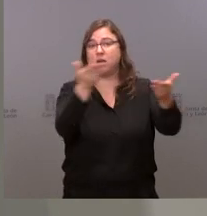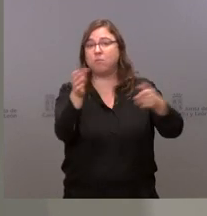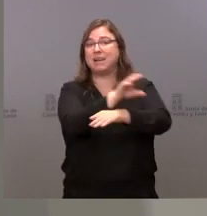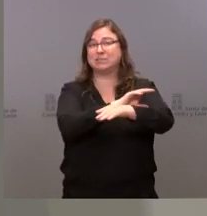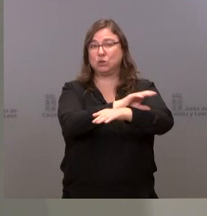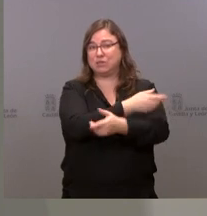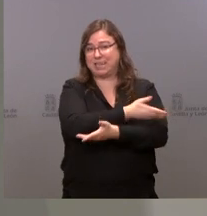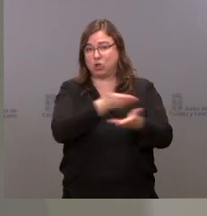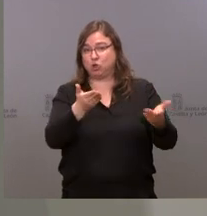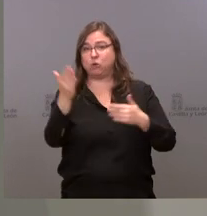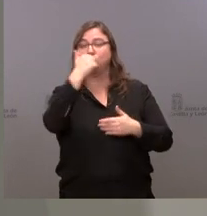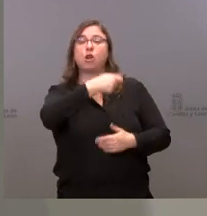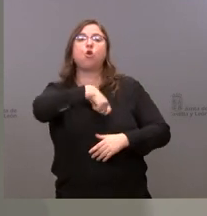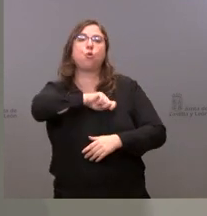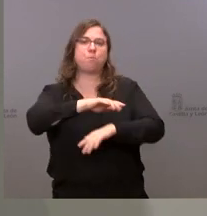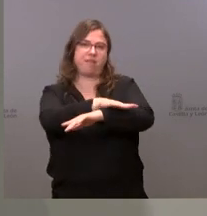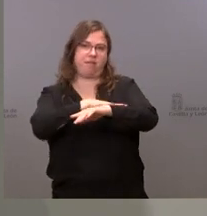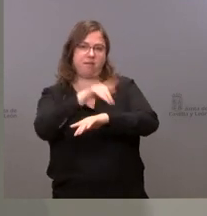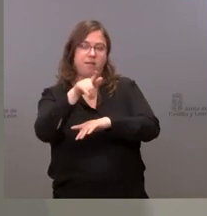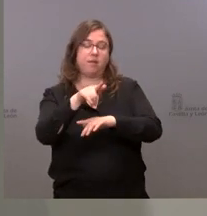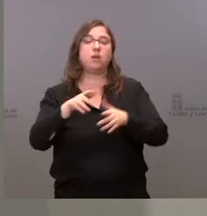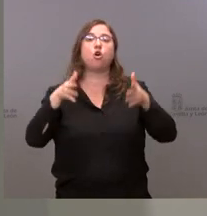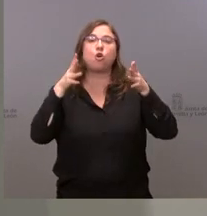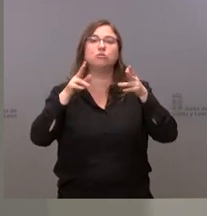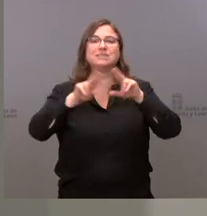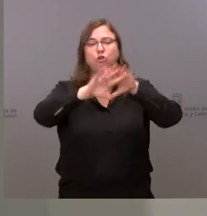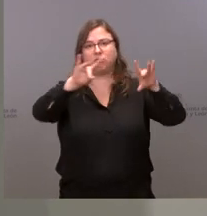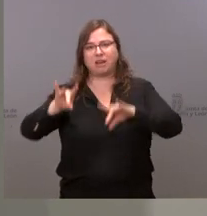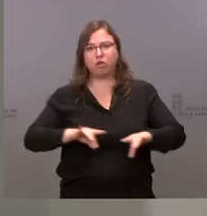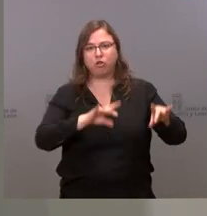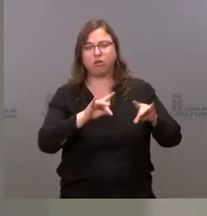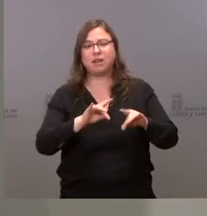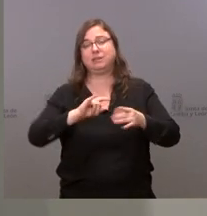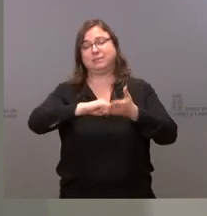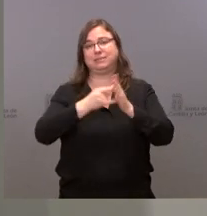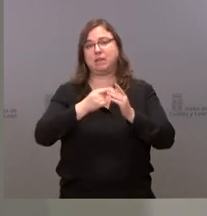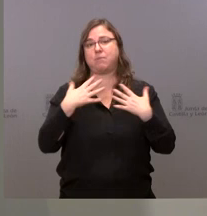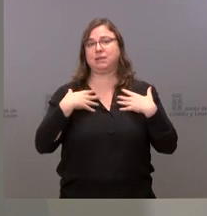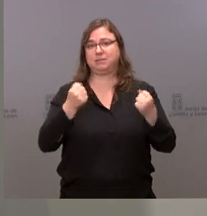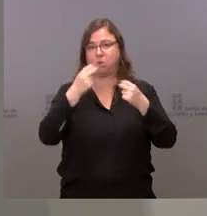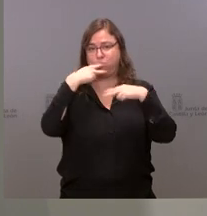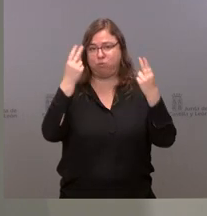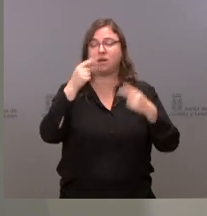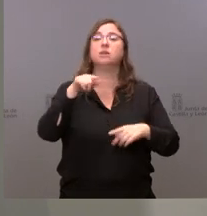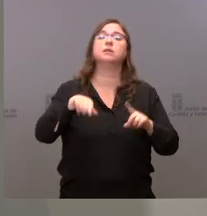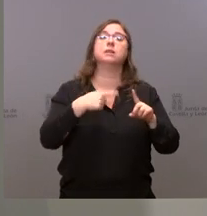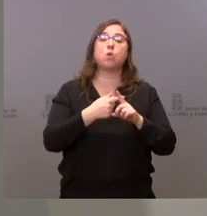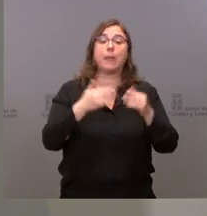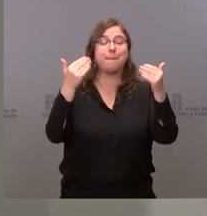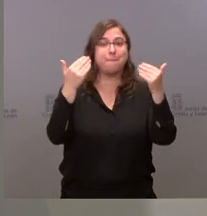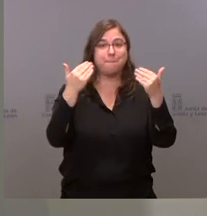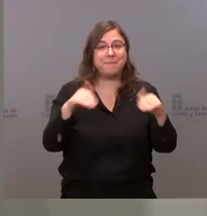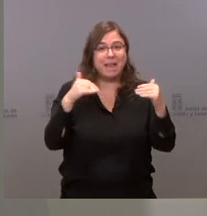al Consejo Interterritorial del Sistema Nacional de Salud. Por tanto, el miércoles seguramente se debatirán asuntos.